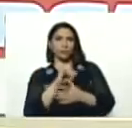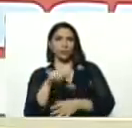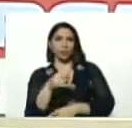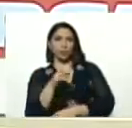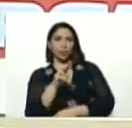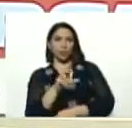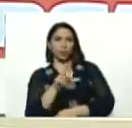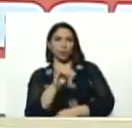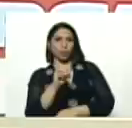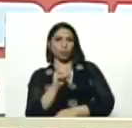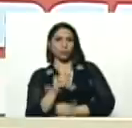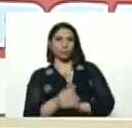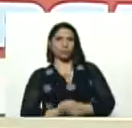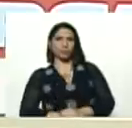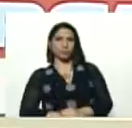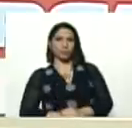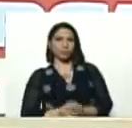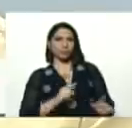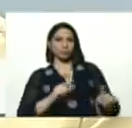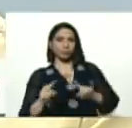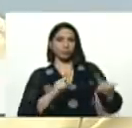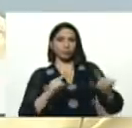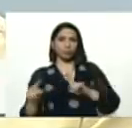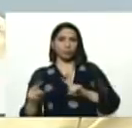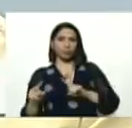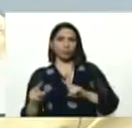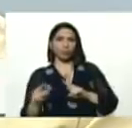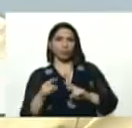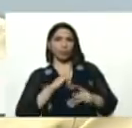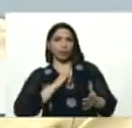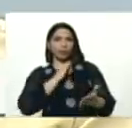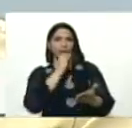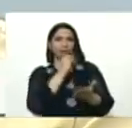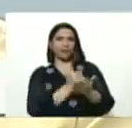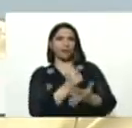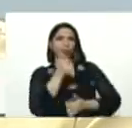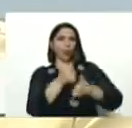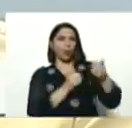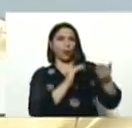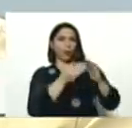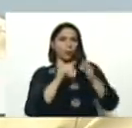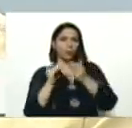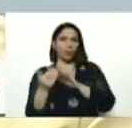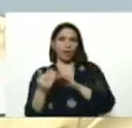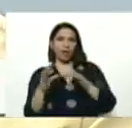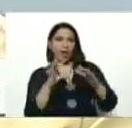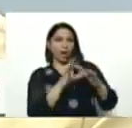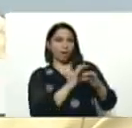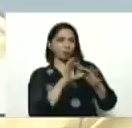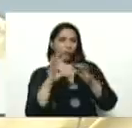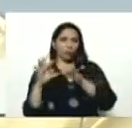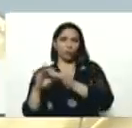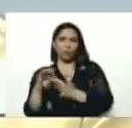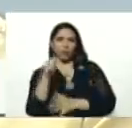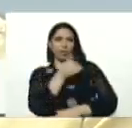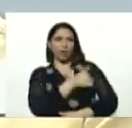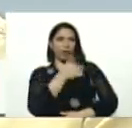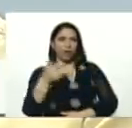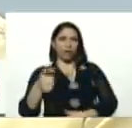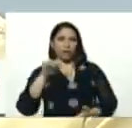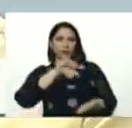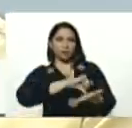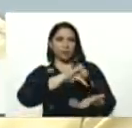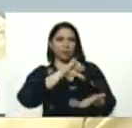León Heredia, en la ejecución, de ir, a identificar, las comunidades, asociadas, a cada centro electoral,